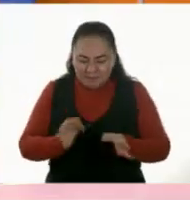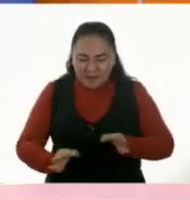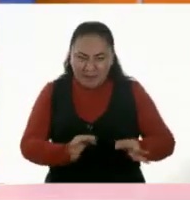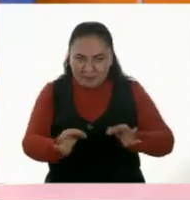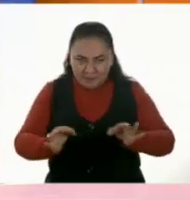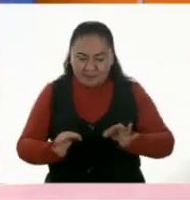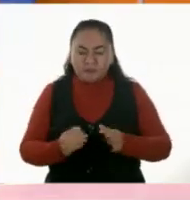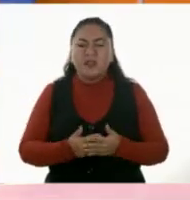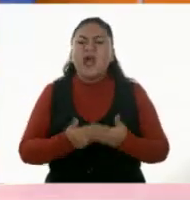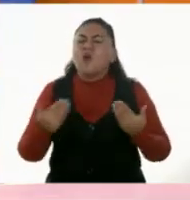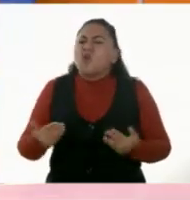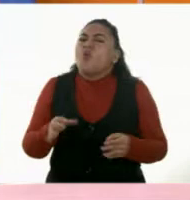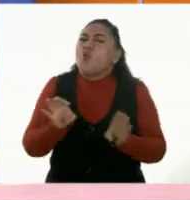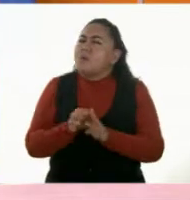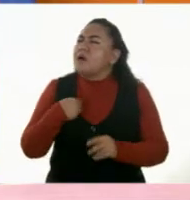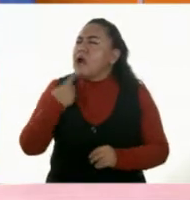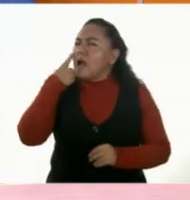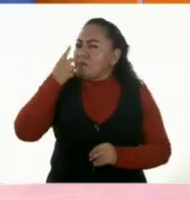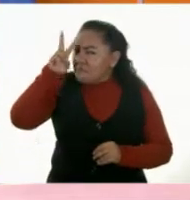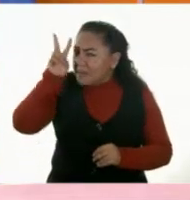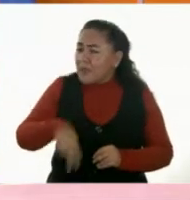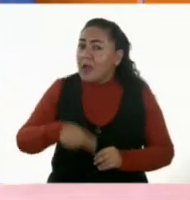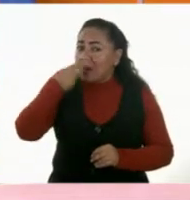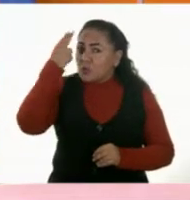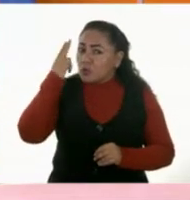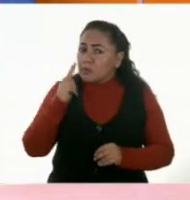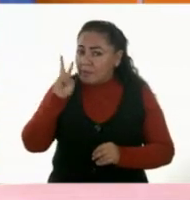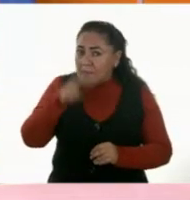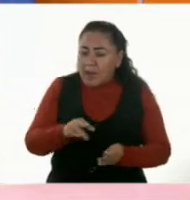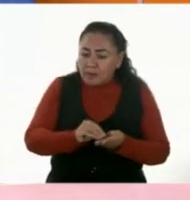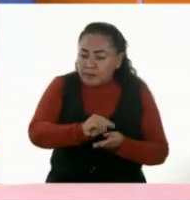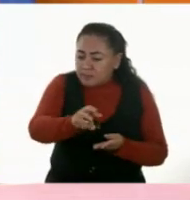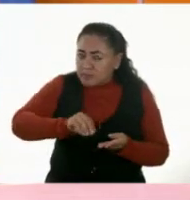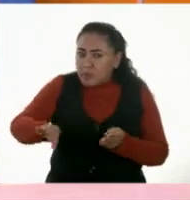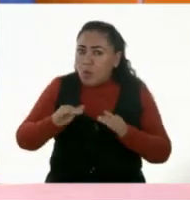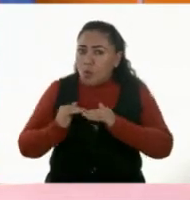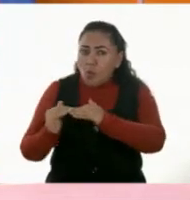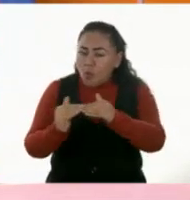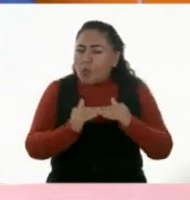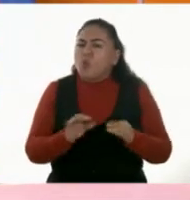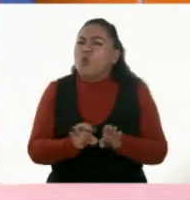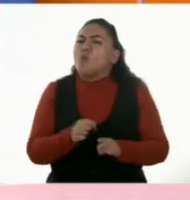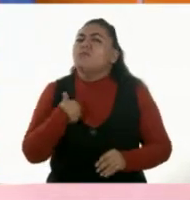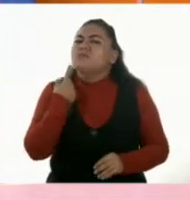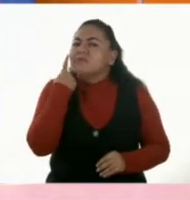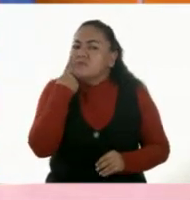¿cómo vamos a comprobar si realmente Norma repartió a sus amigas equitativamente?